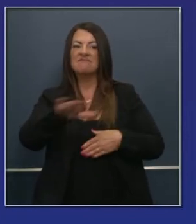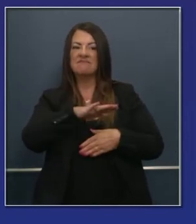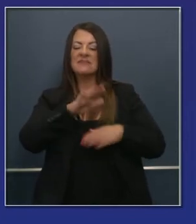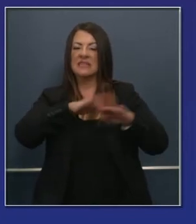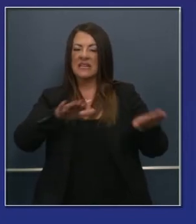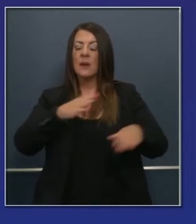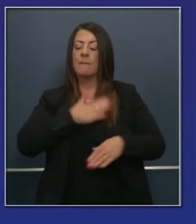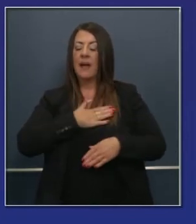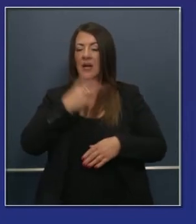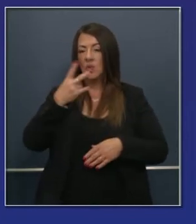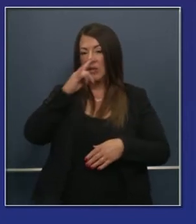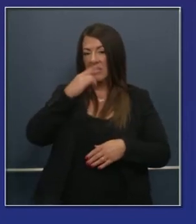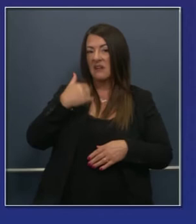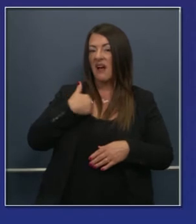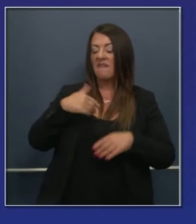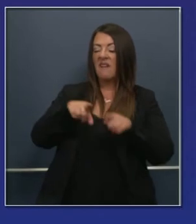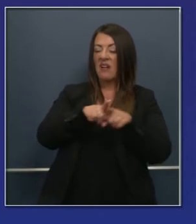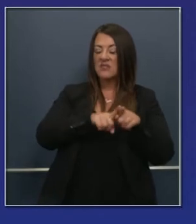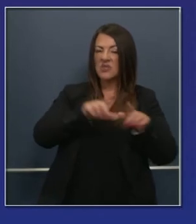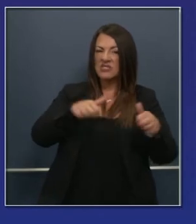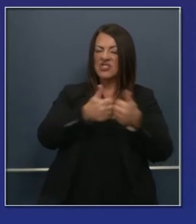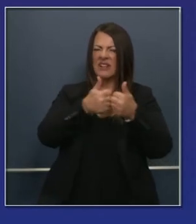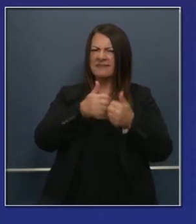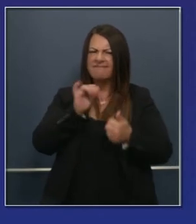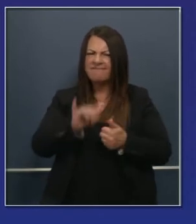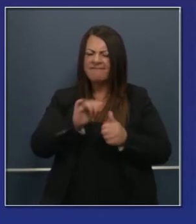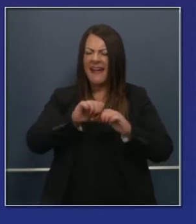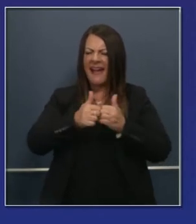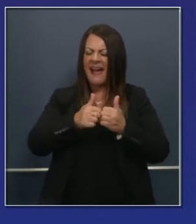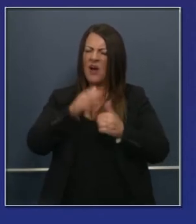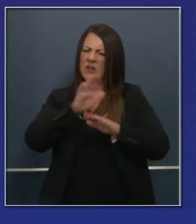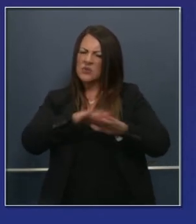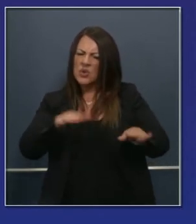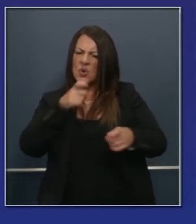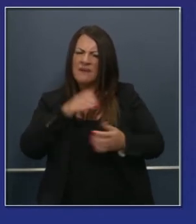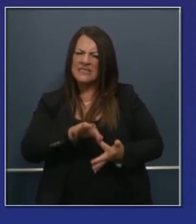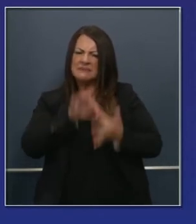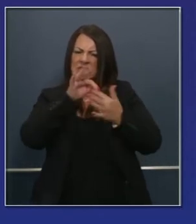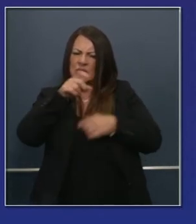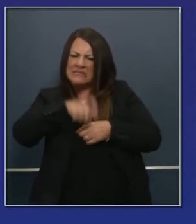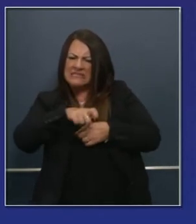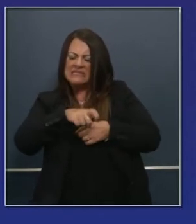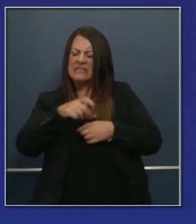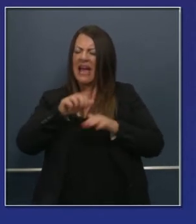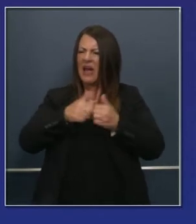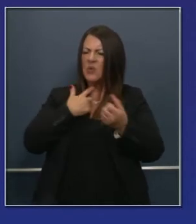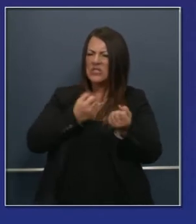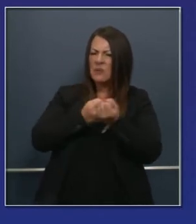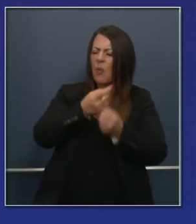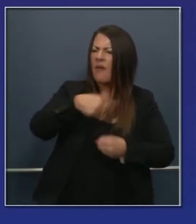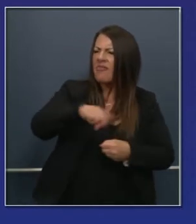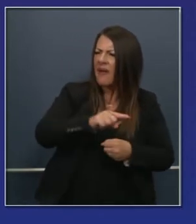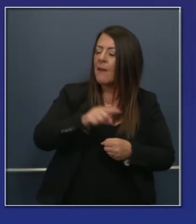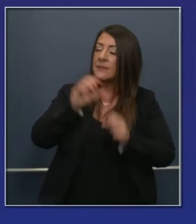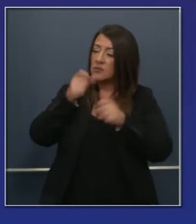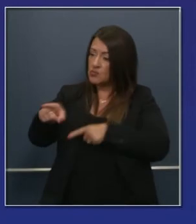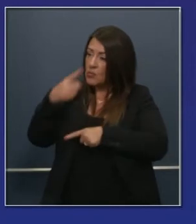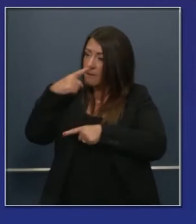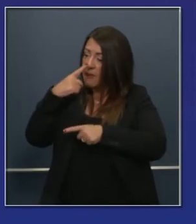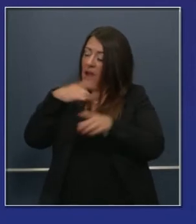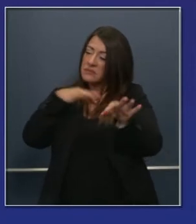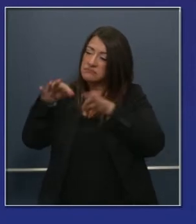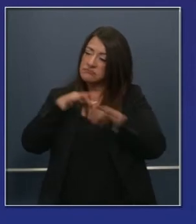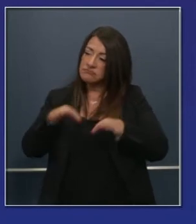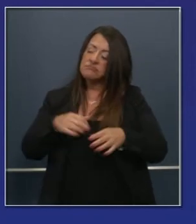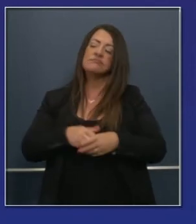y los retos que he visto con mis propios hijos, la necesidad que tienen los estudiantes con necesidades especiales, quiero que hables también